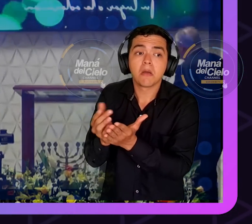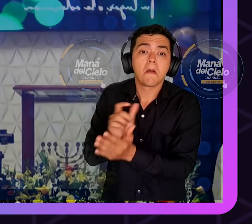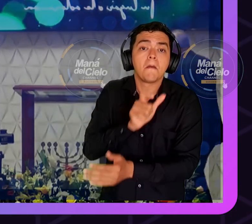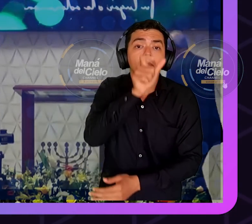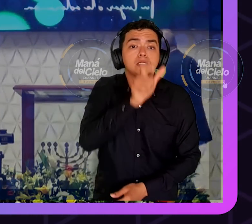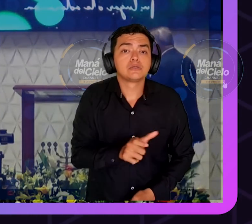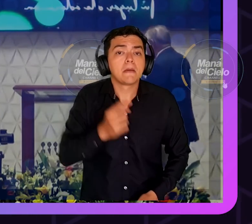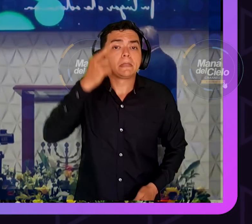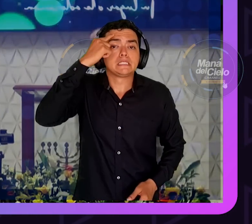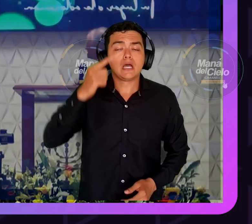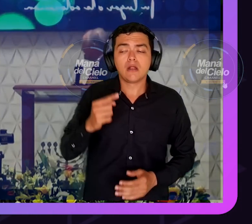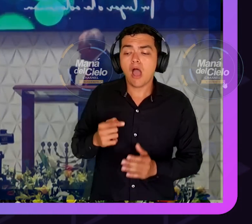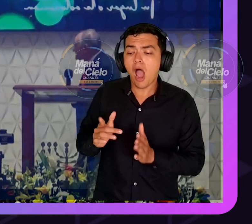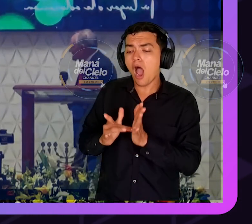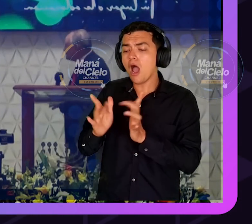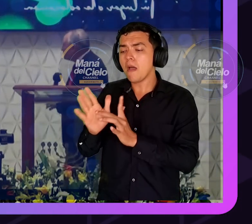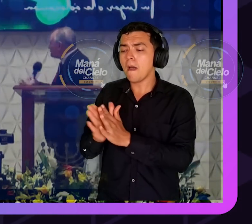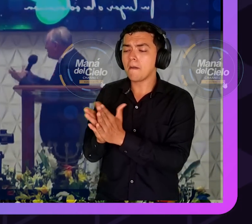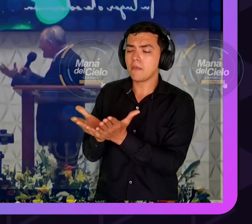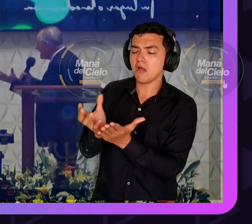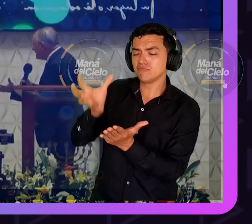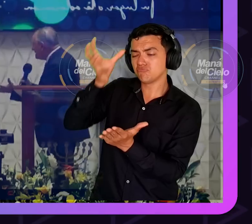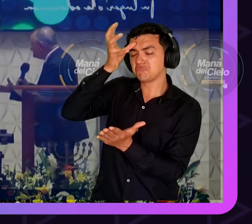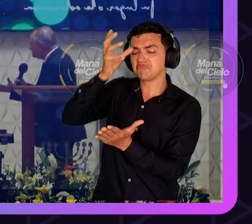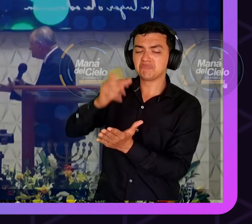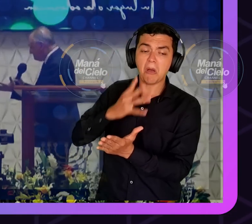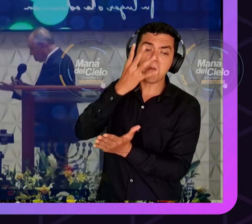Bonita, y hasta puede explicarla.